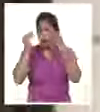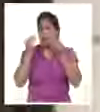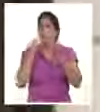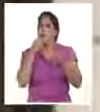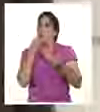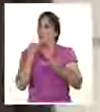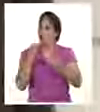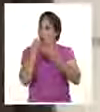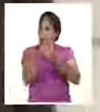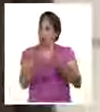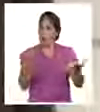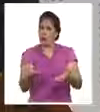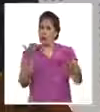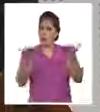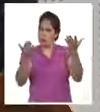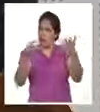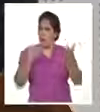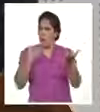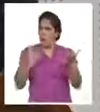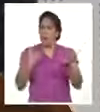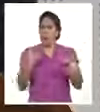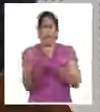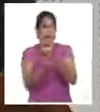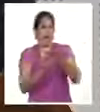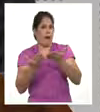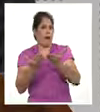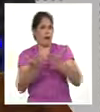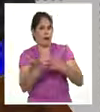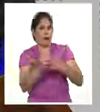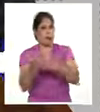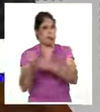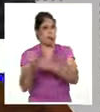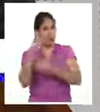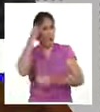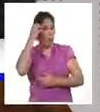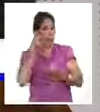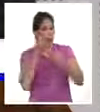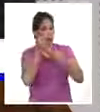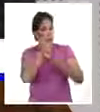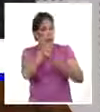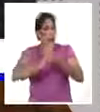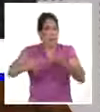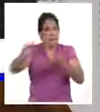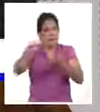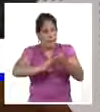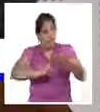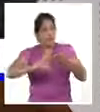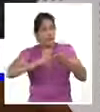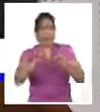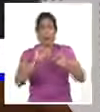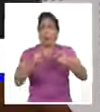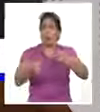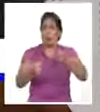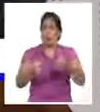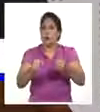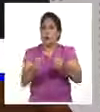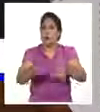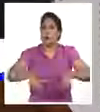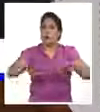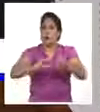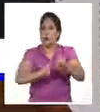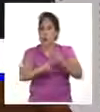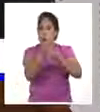asistencial. La gestión y aceptada conducción gubernamental del plan, así como el control diario de la situación